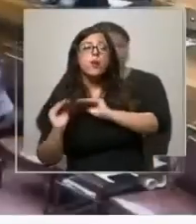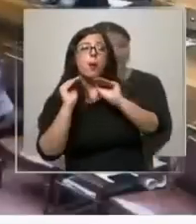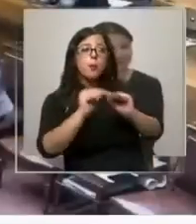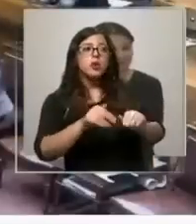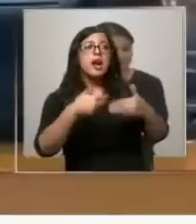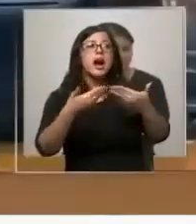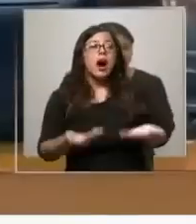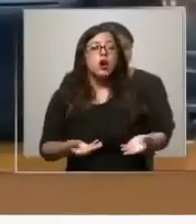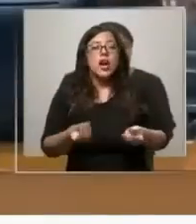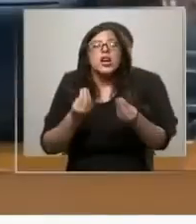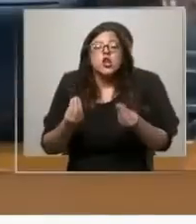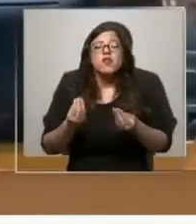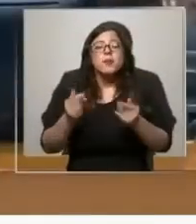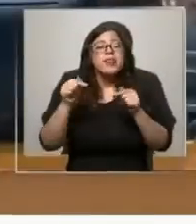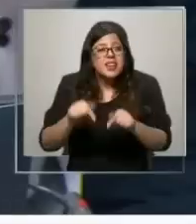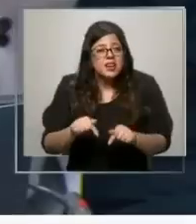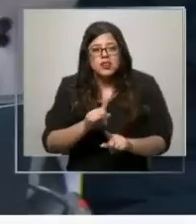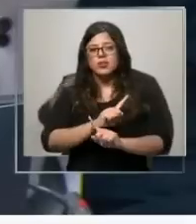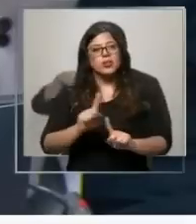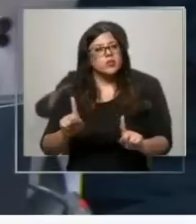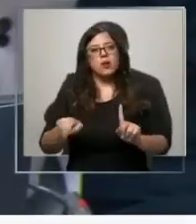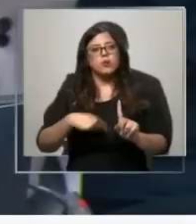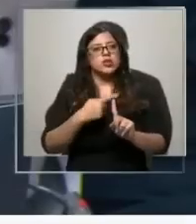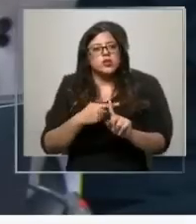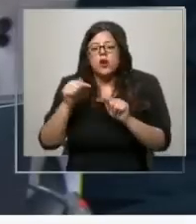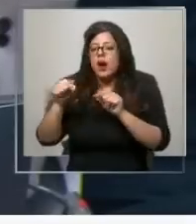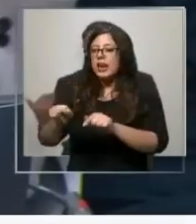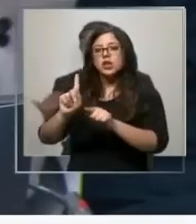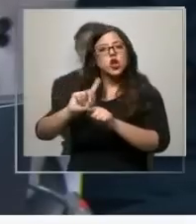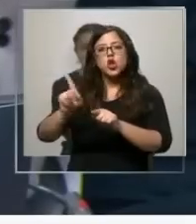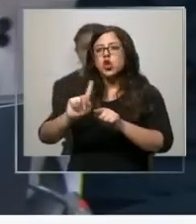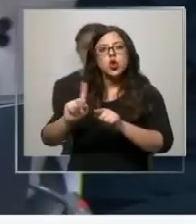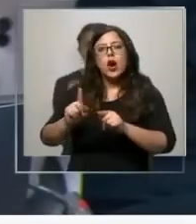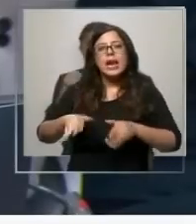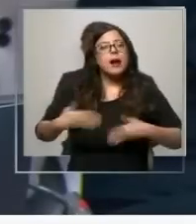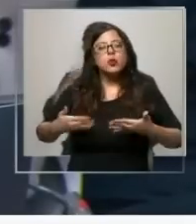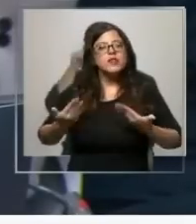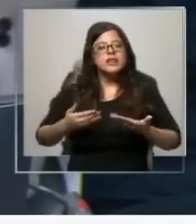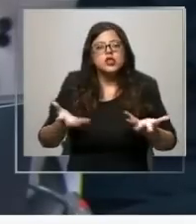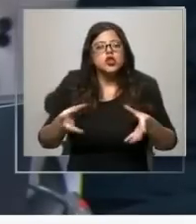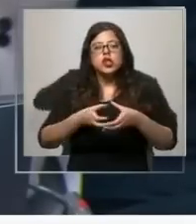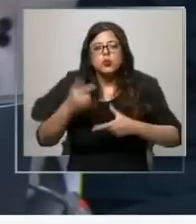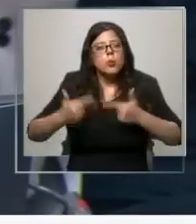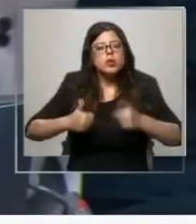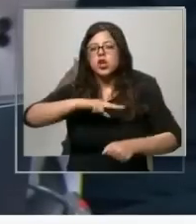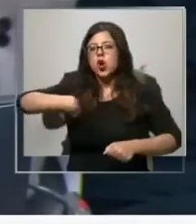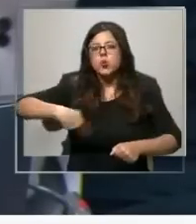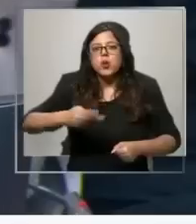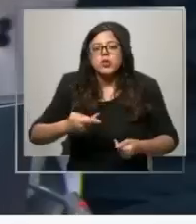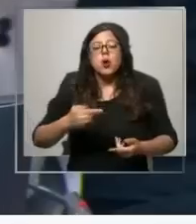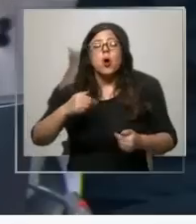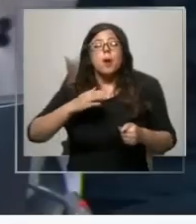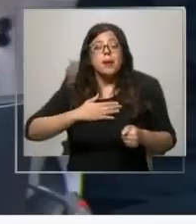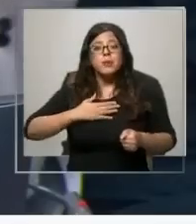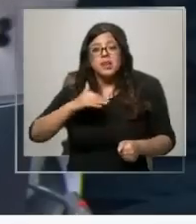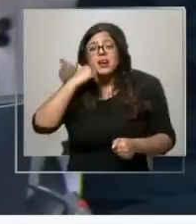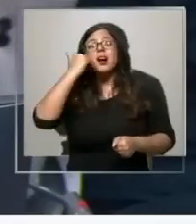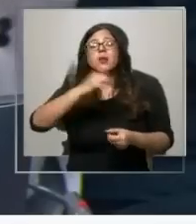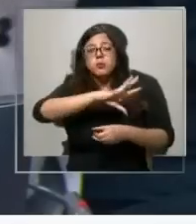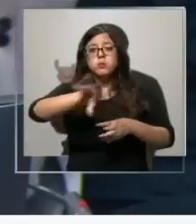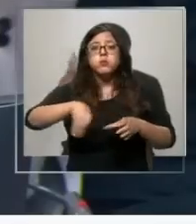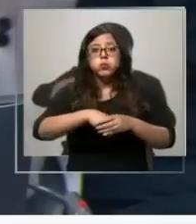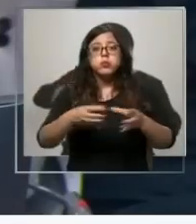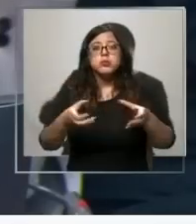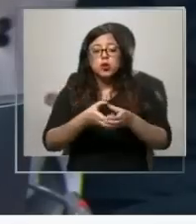momentos que obviamente son ingratos. Ese no es el espíritu de nuestro partido. A mí me da vergüenza que forme parte de la bancada de